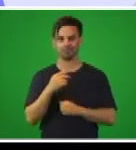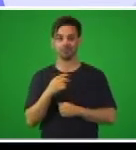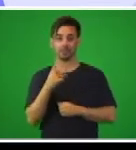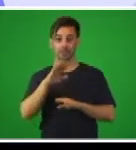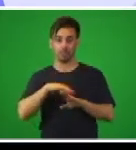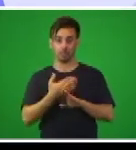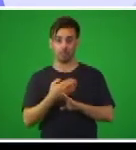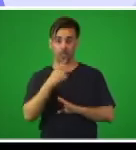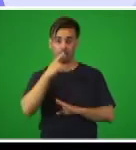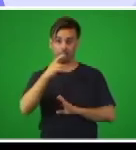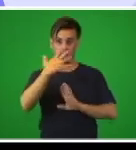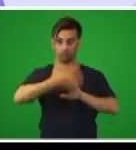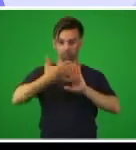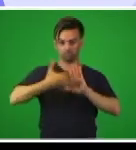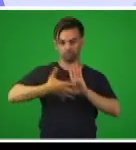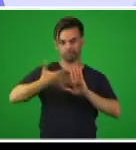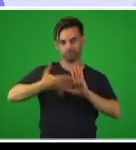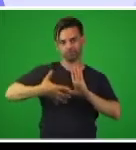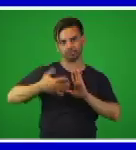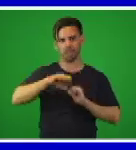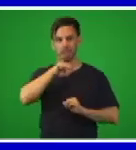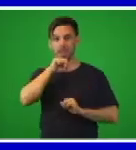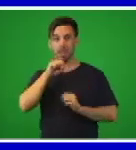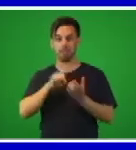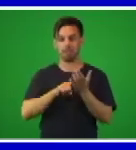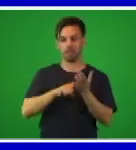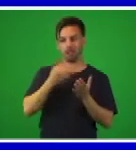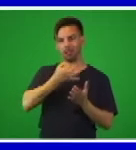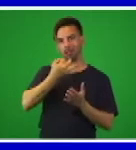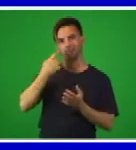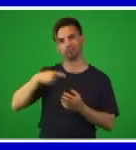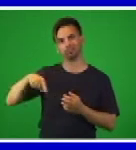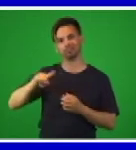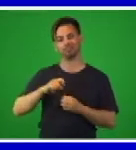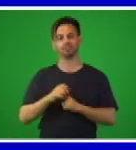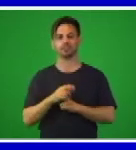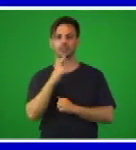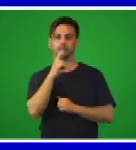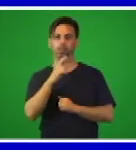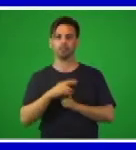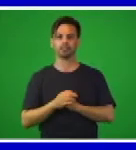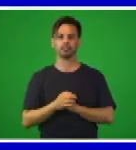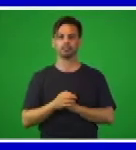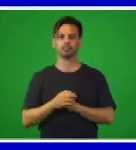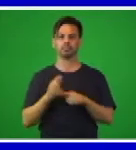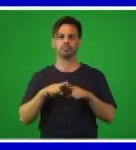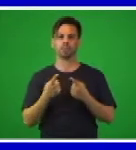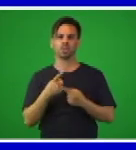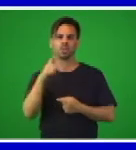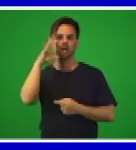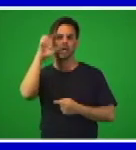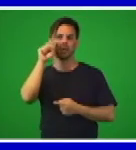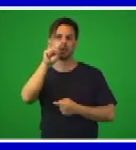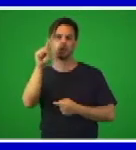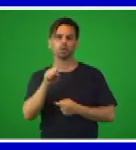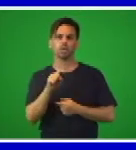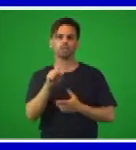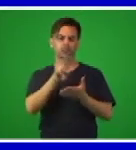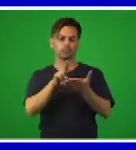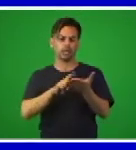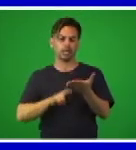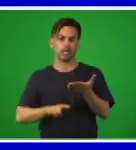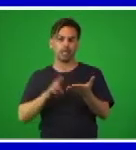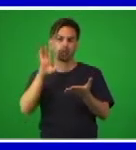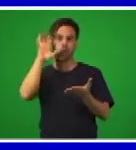comprender. Y para poder llegar al mensaje de la obra y posteriormente poder realizar ejercicios que tienen que ver con esta